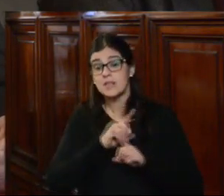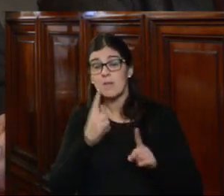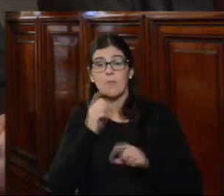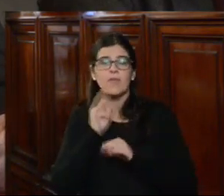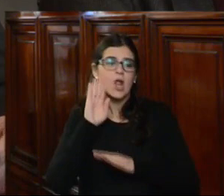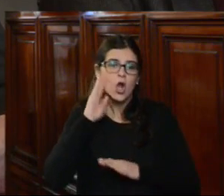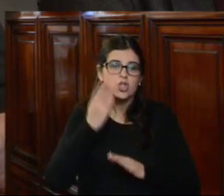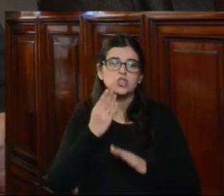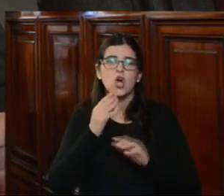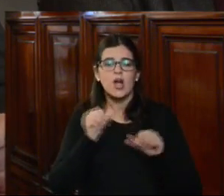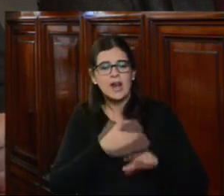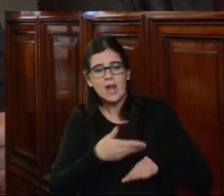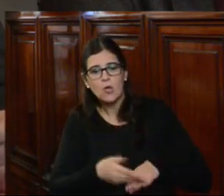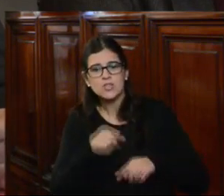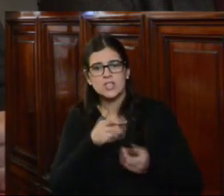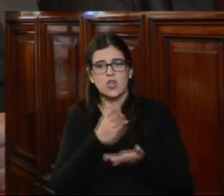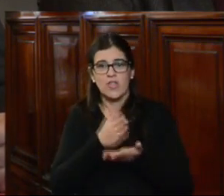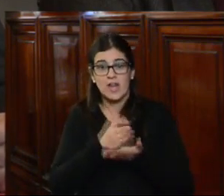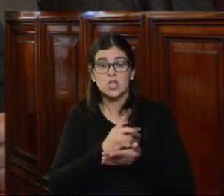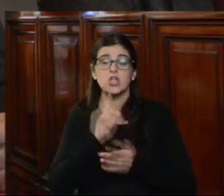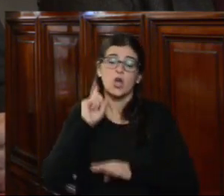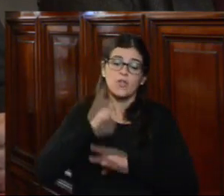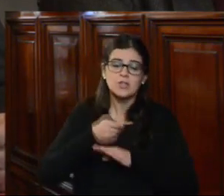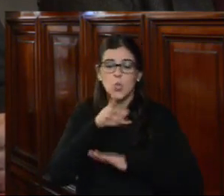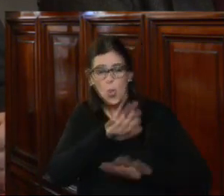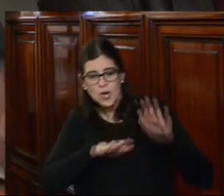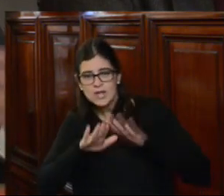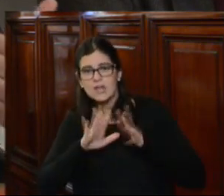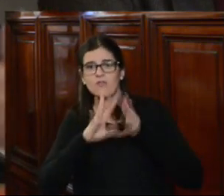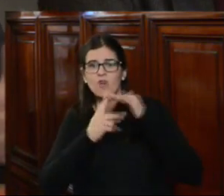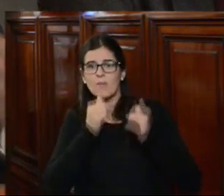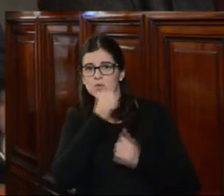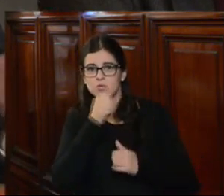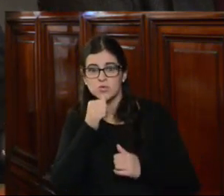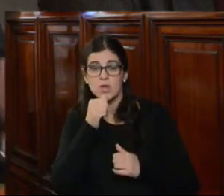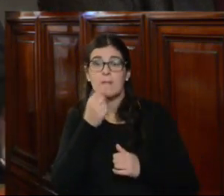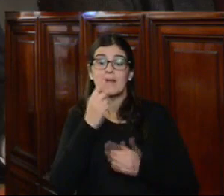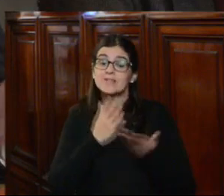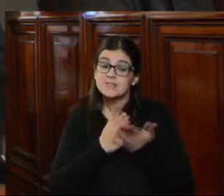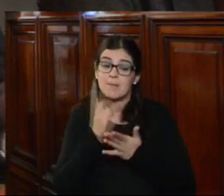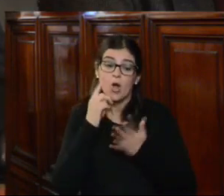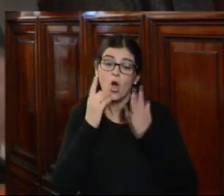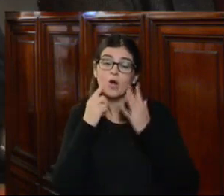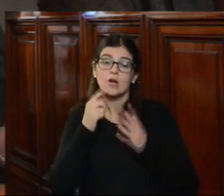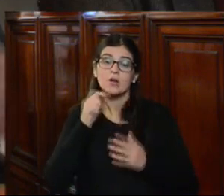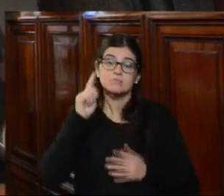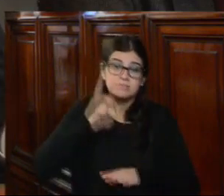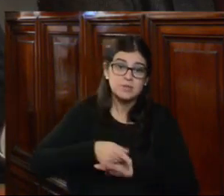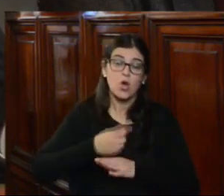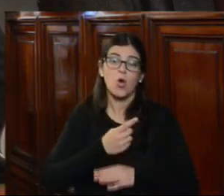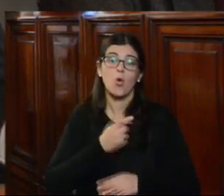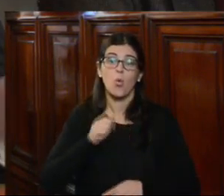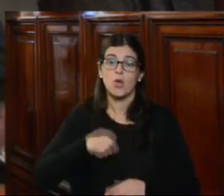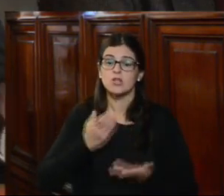reconocer la afectación de estos derechos ni ordenar su reparación, siempre que el ordenamiento jurídico ya desde siempre